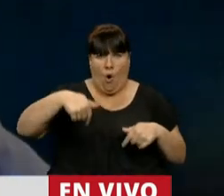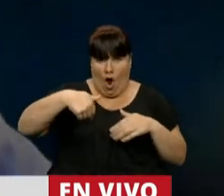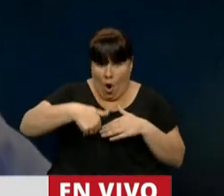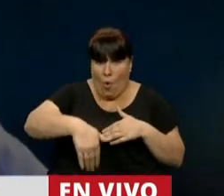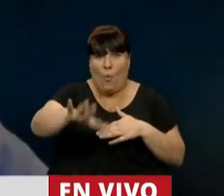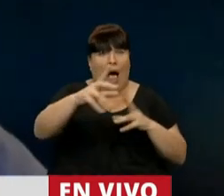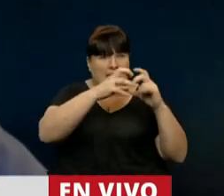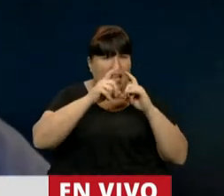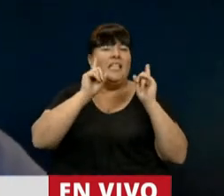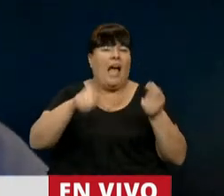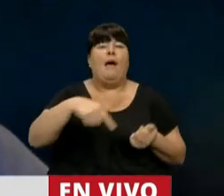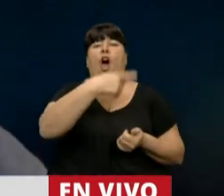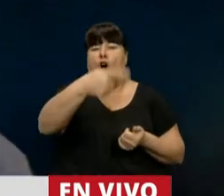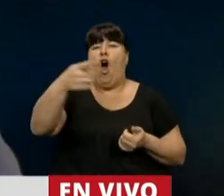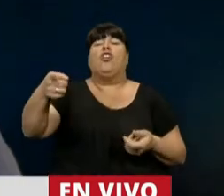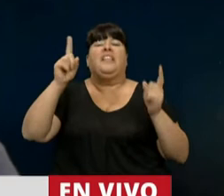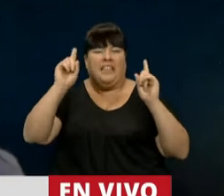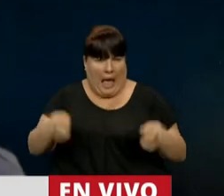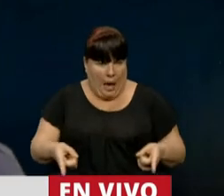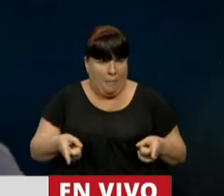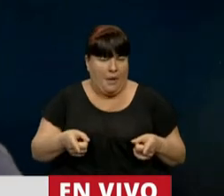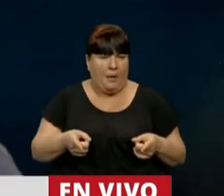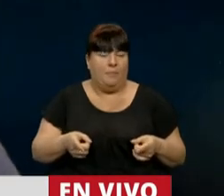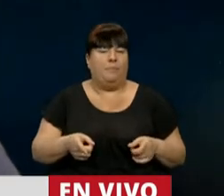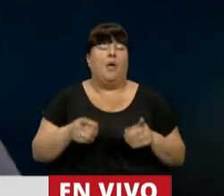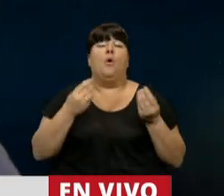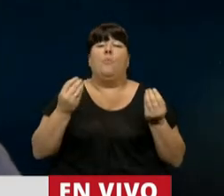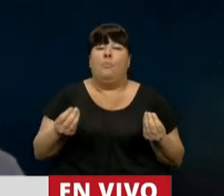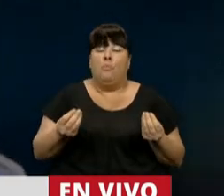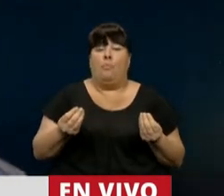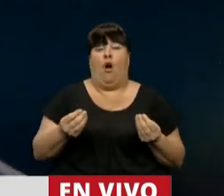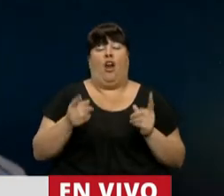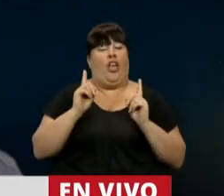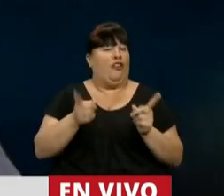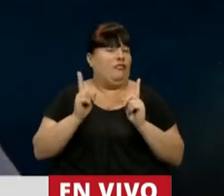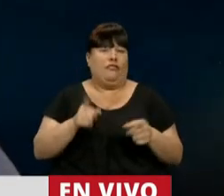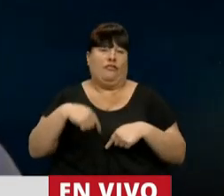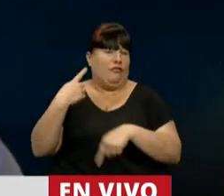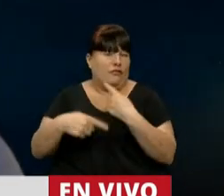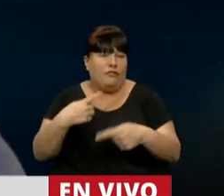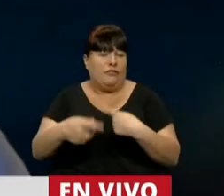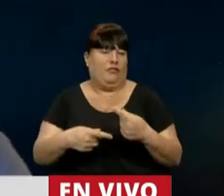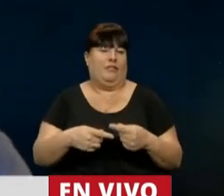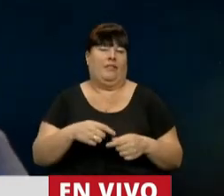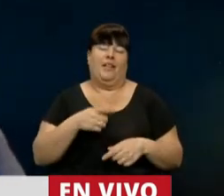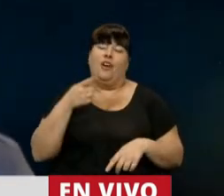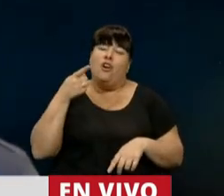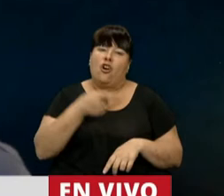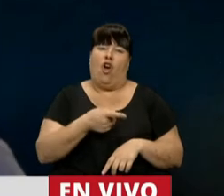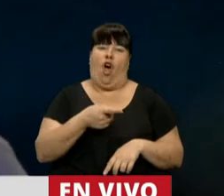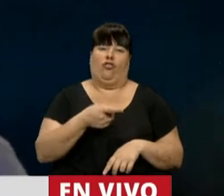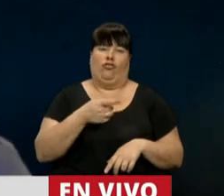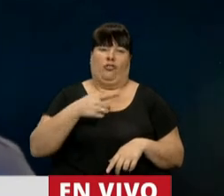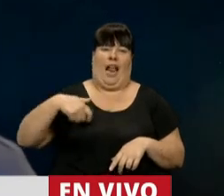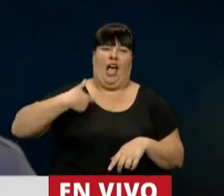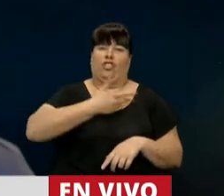esta sesión le pasará a otros también. con motivo de haber sostenido, de haber ido en contra de